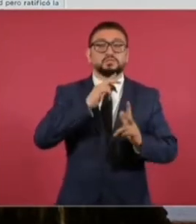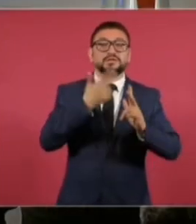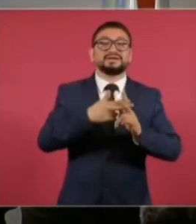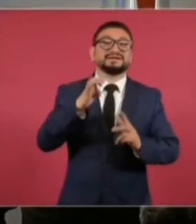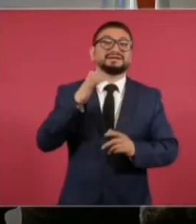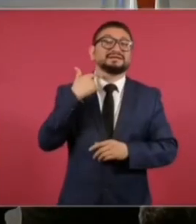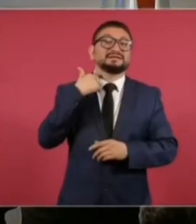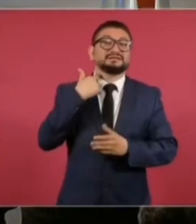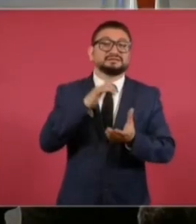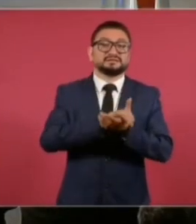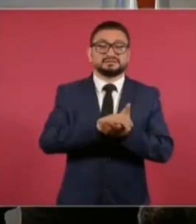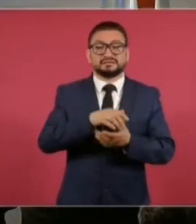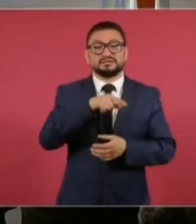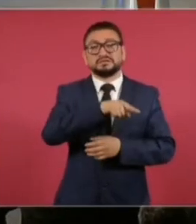expareja completamente impune.